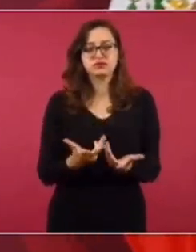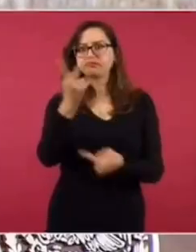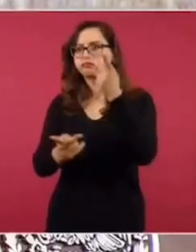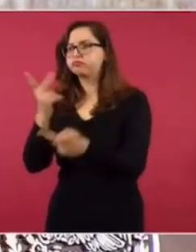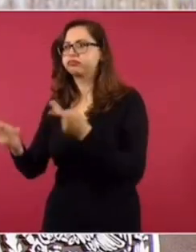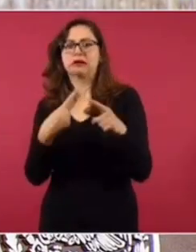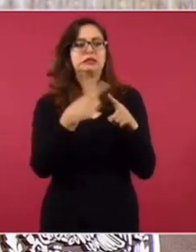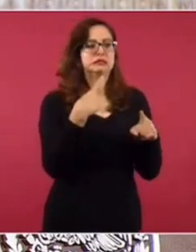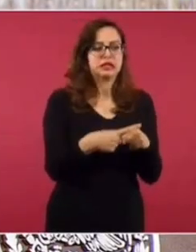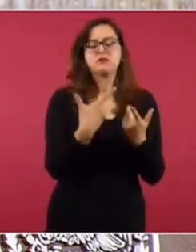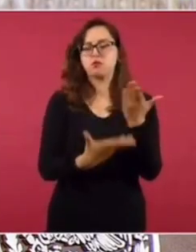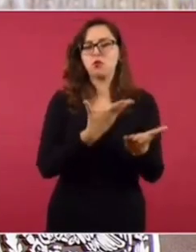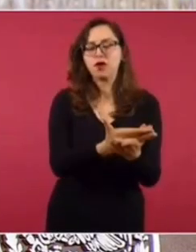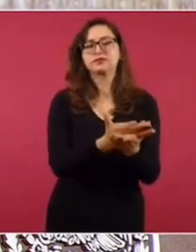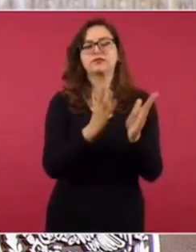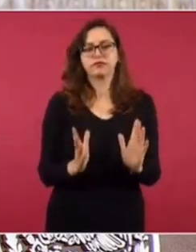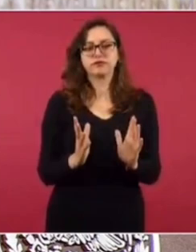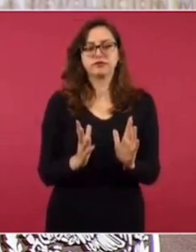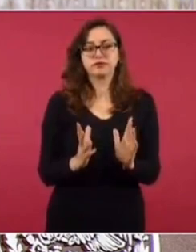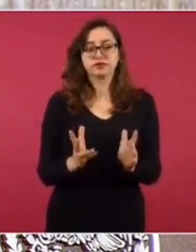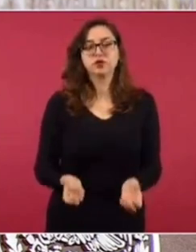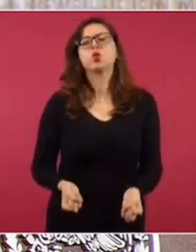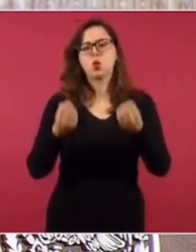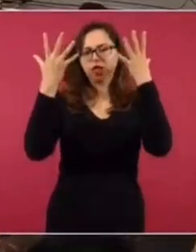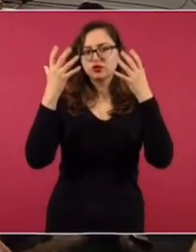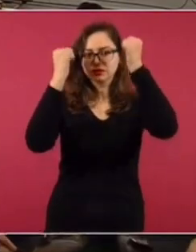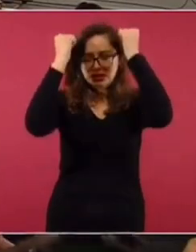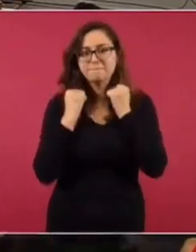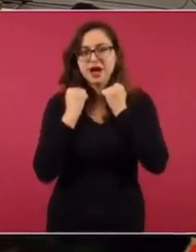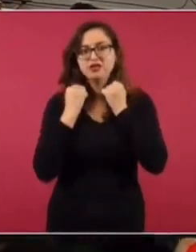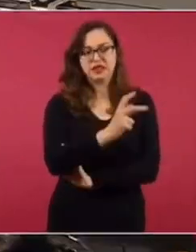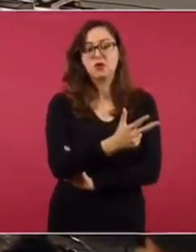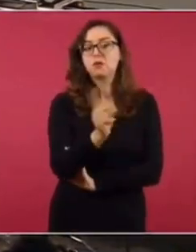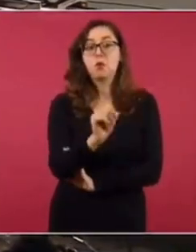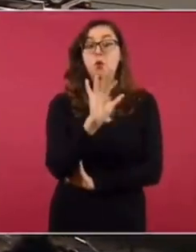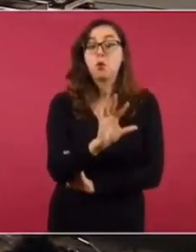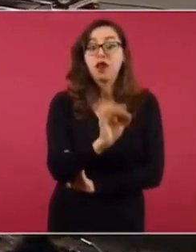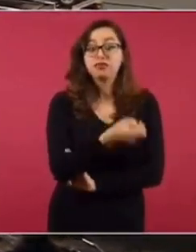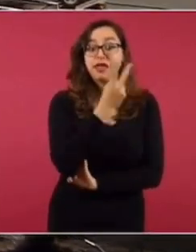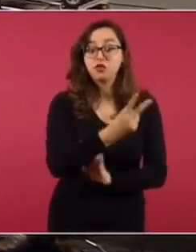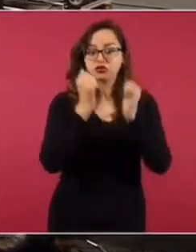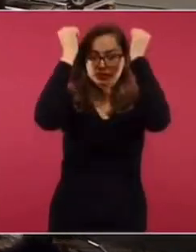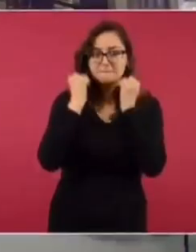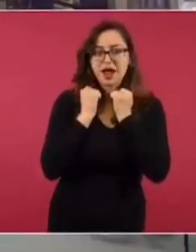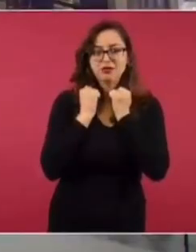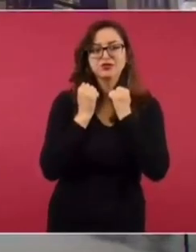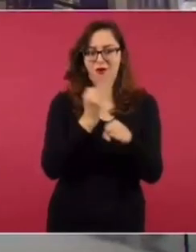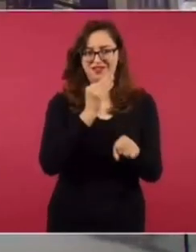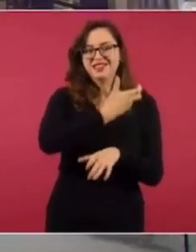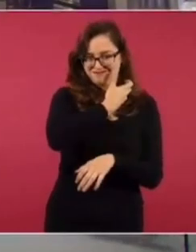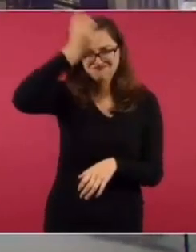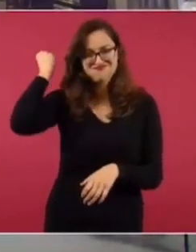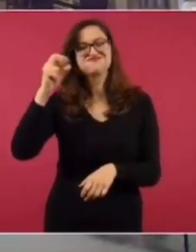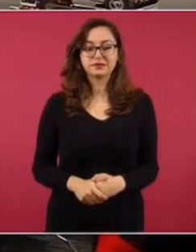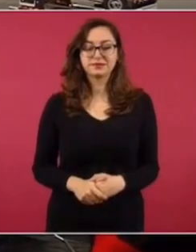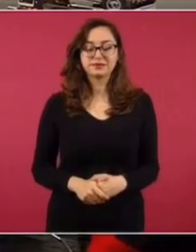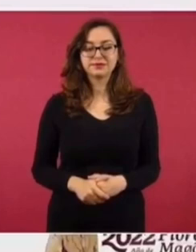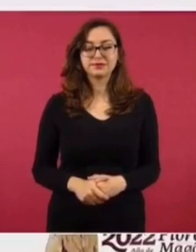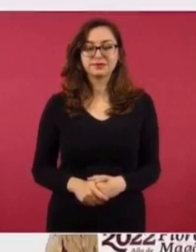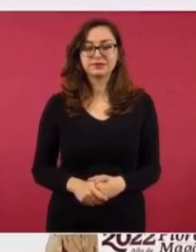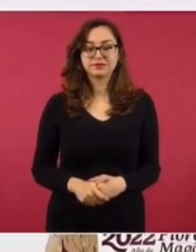encuestas, o los han propuesto, para que vean cuántos hay del bloque conservador. De una vez vamos a destapar. ¡Producción!